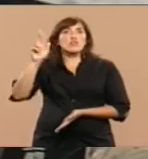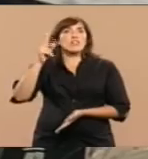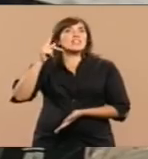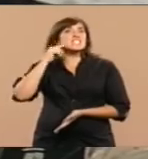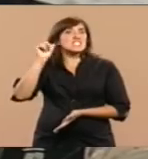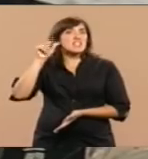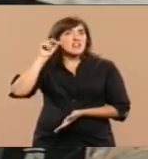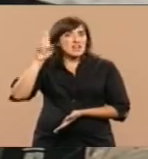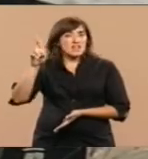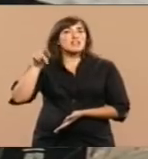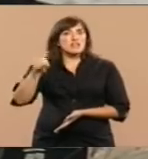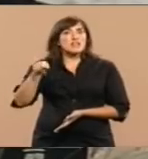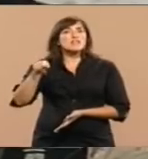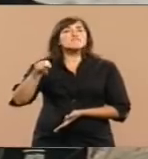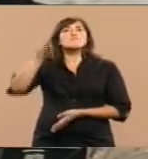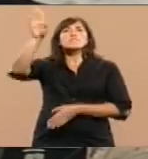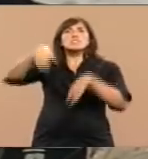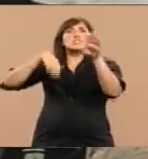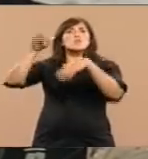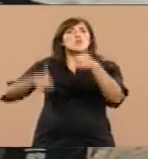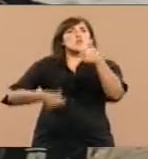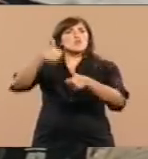había llamado a concurso